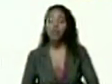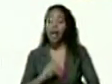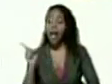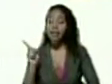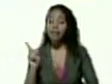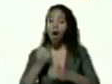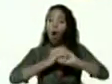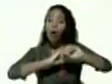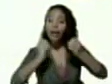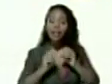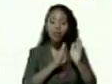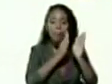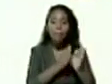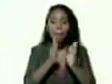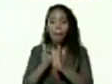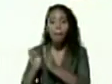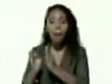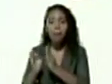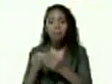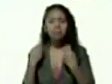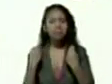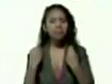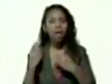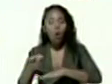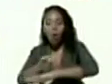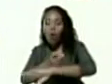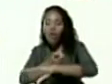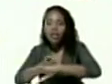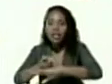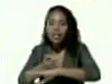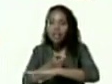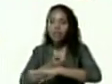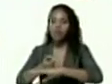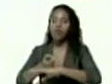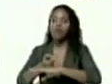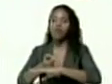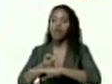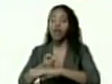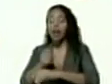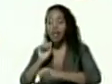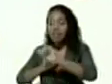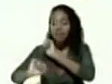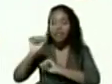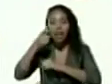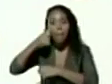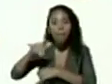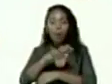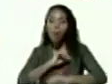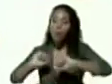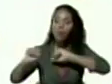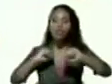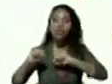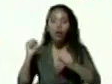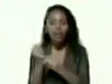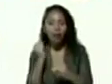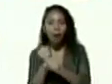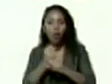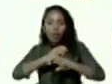organizaciones son organizaciones para la gobernanza la defensa del pueblo y la movilización territorial